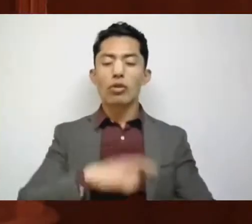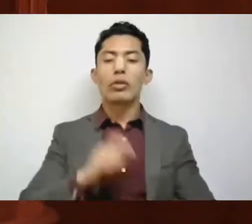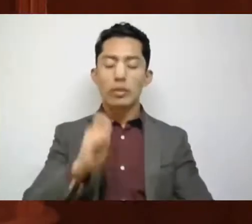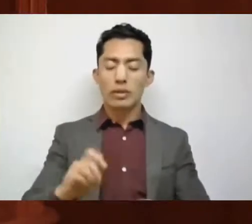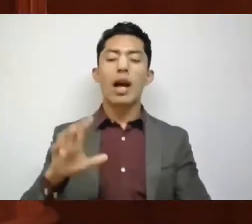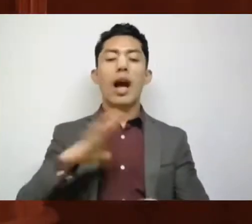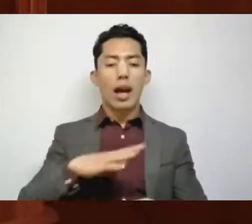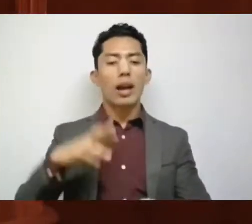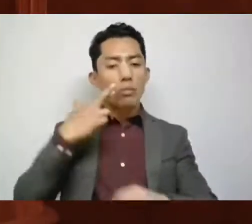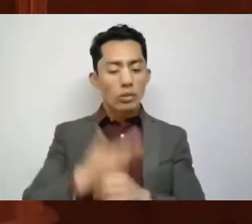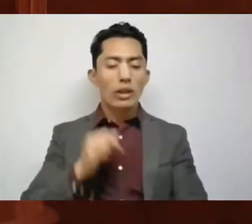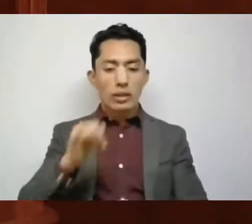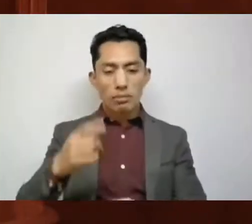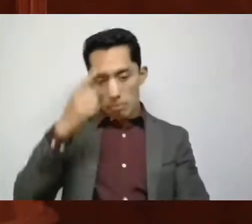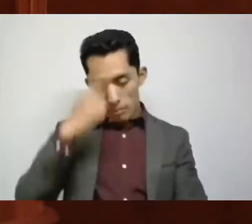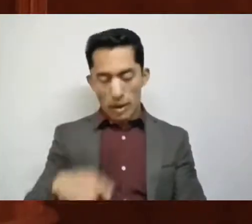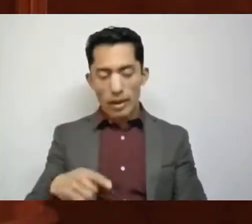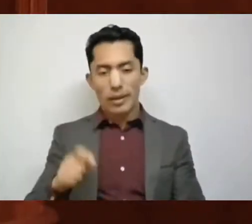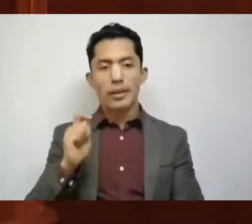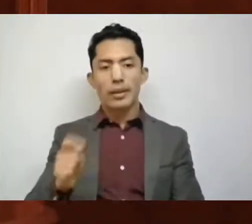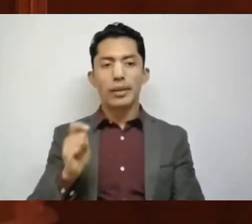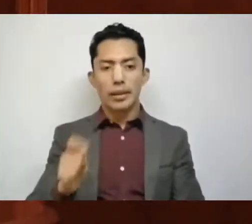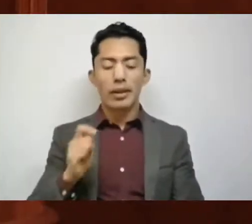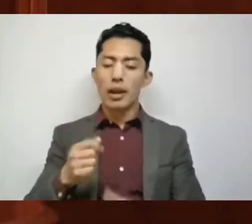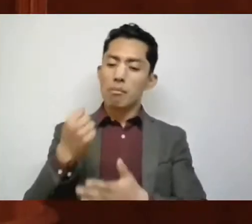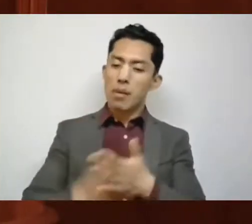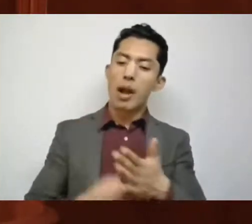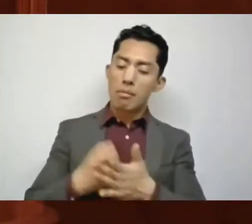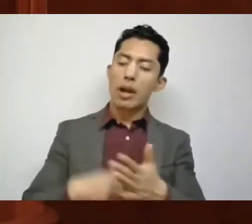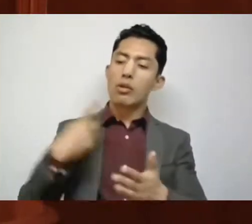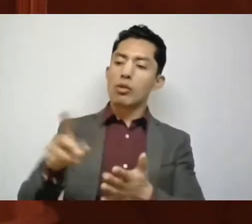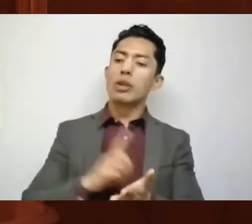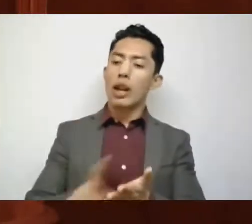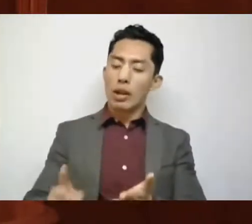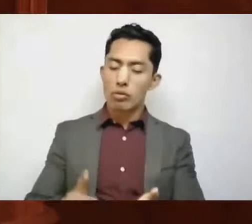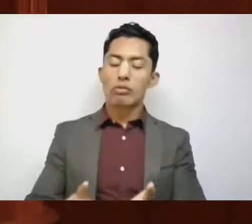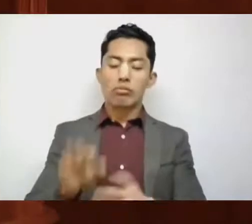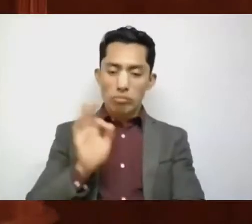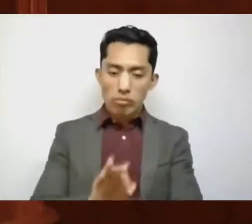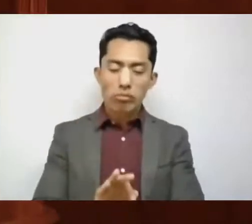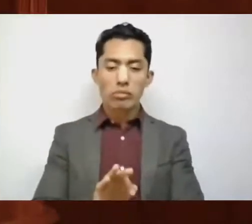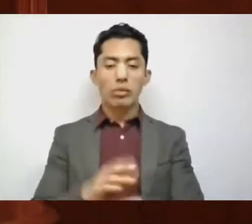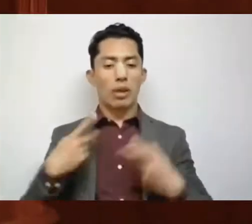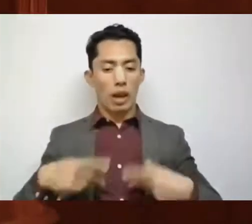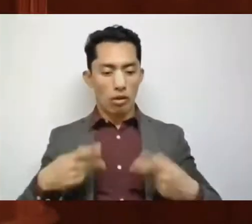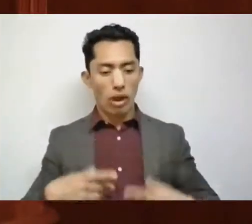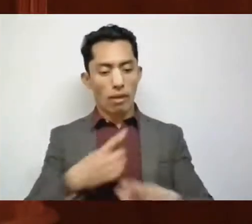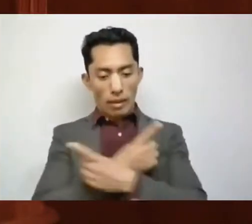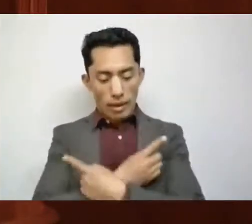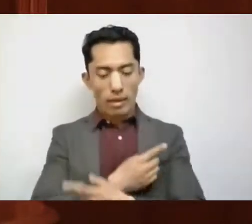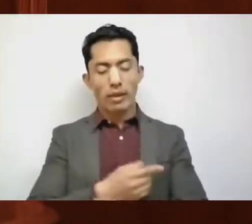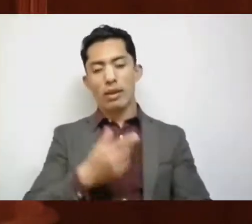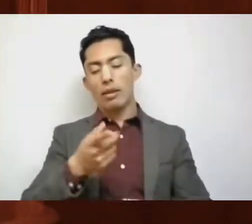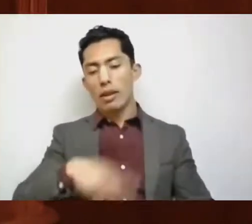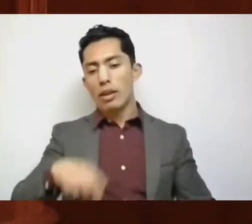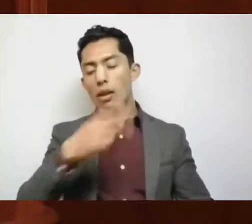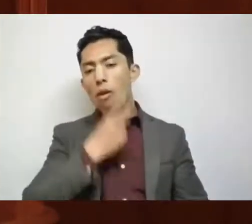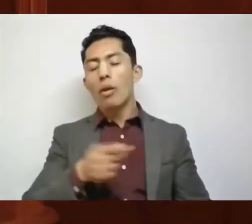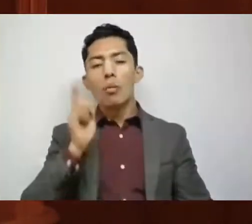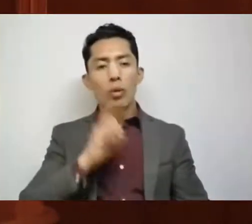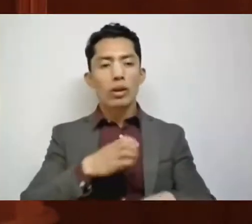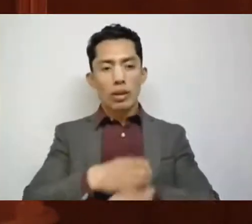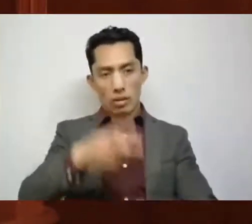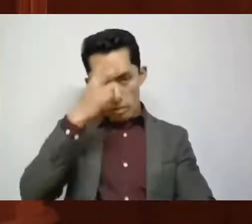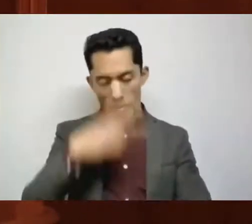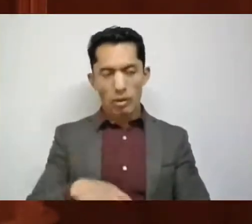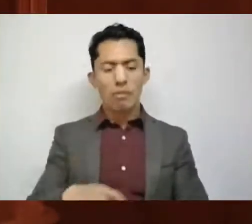responsabilidad y corresponsabilidad para defender los derechos, la integridad y la dignidad de las y los mexiquenses. También